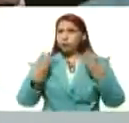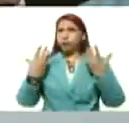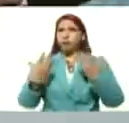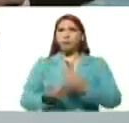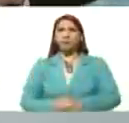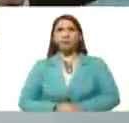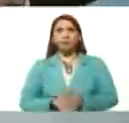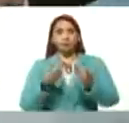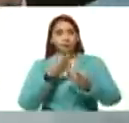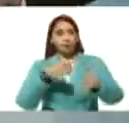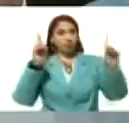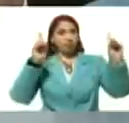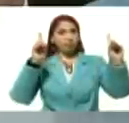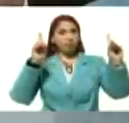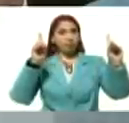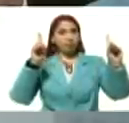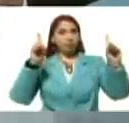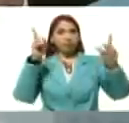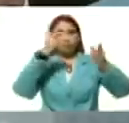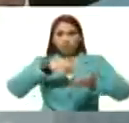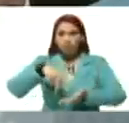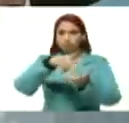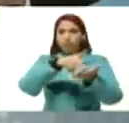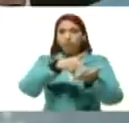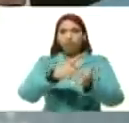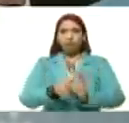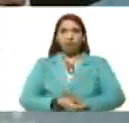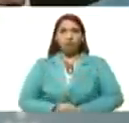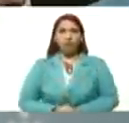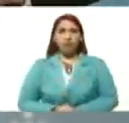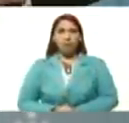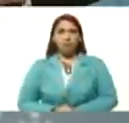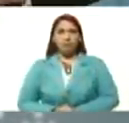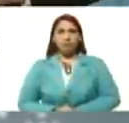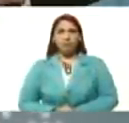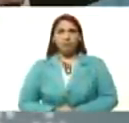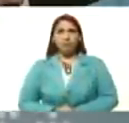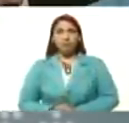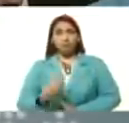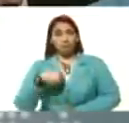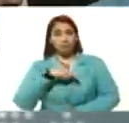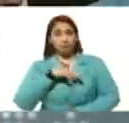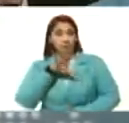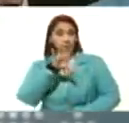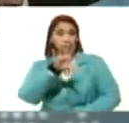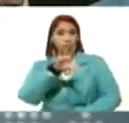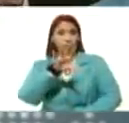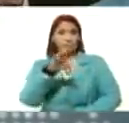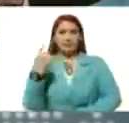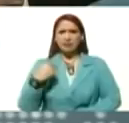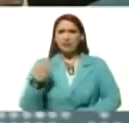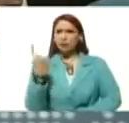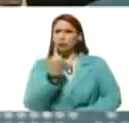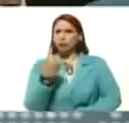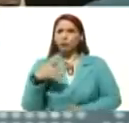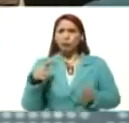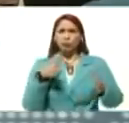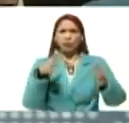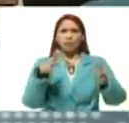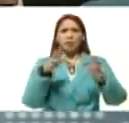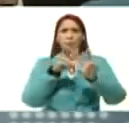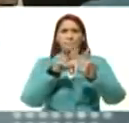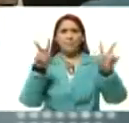emoción de la democracia, de la participación, de que nuestro país tiene un solo camino, la paz,